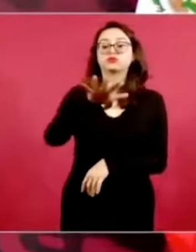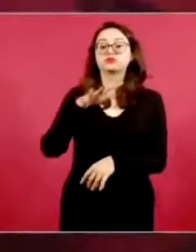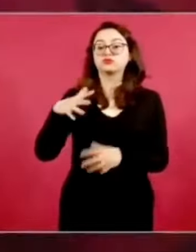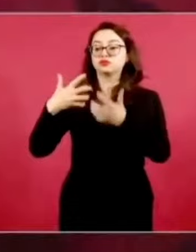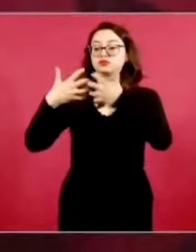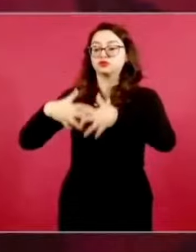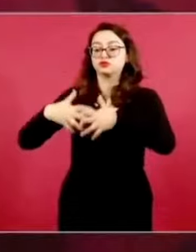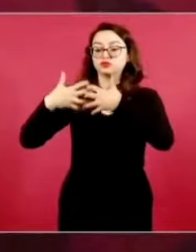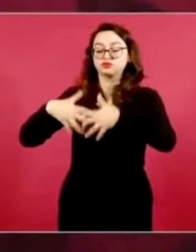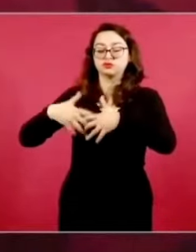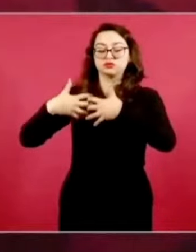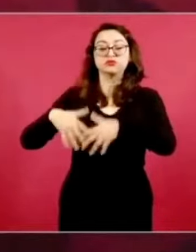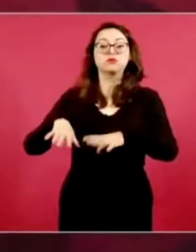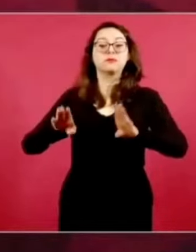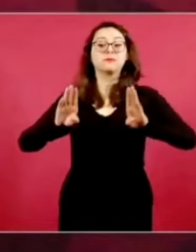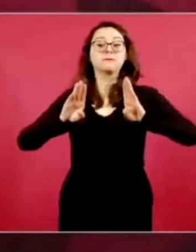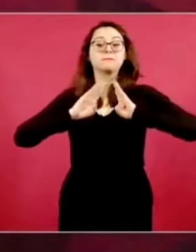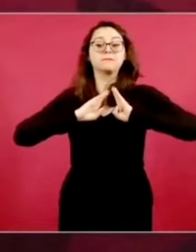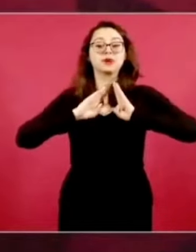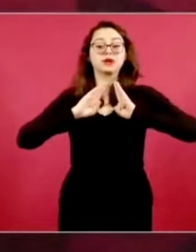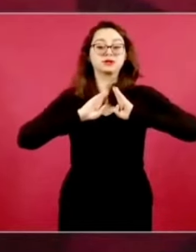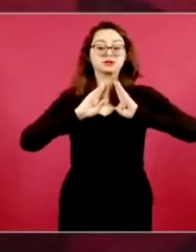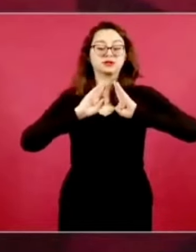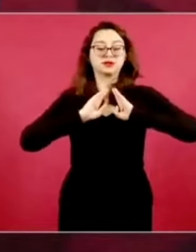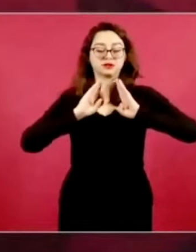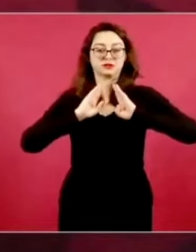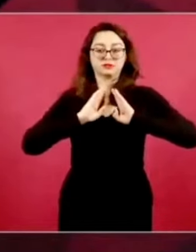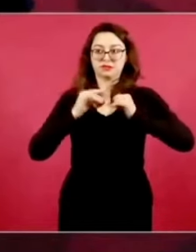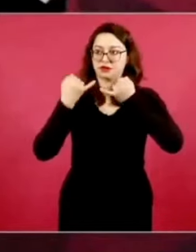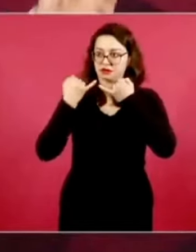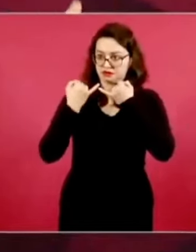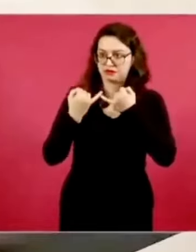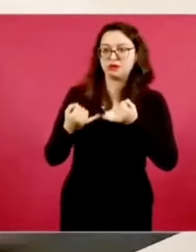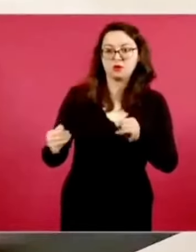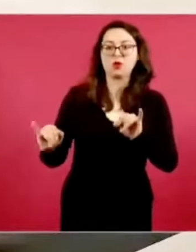militar, lo vamos a inaugurar.